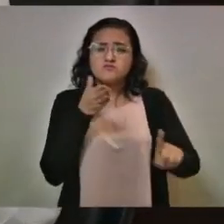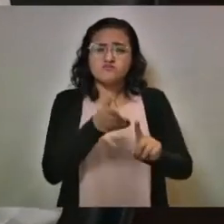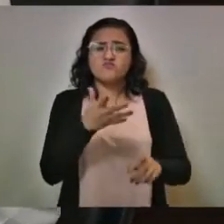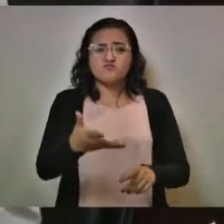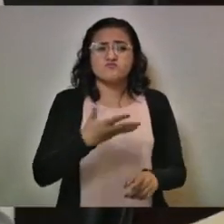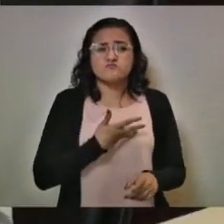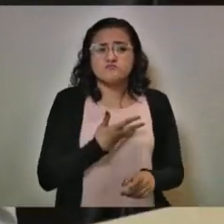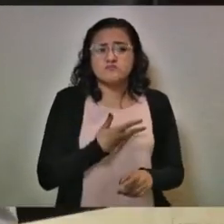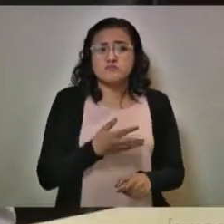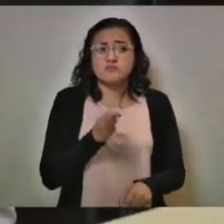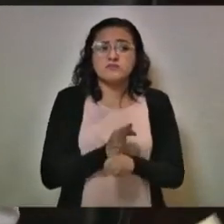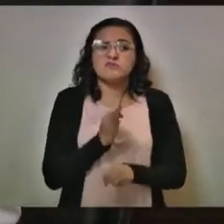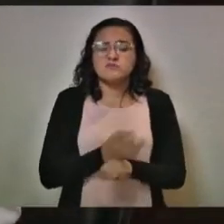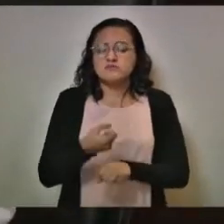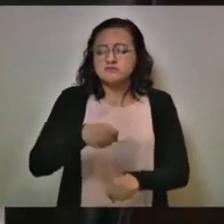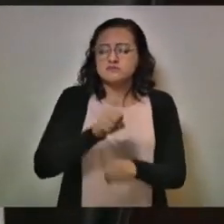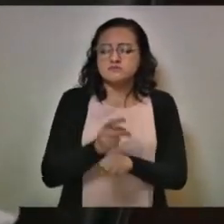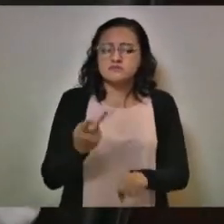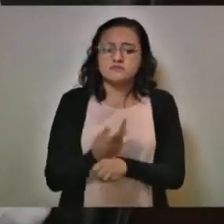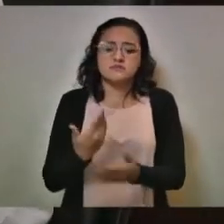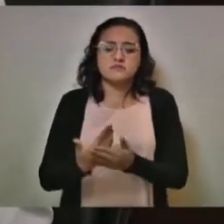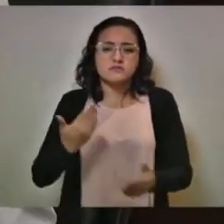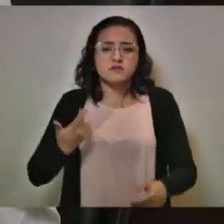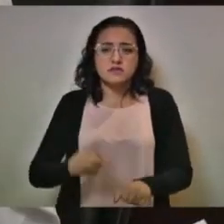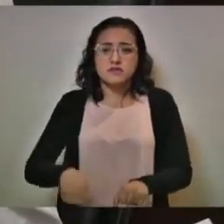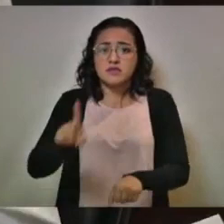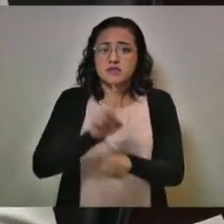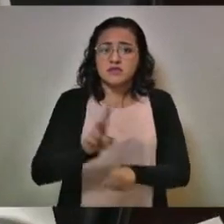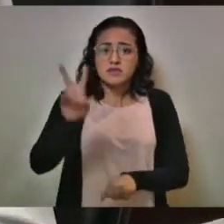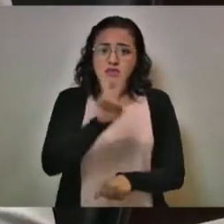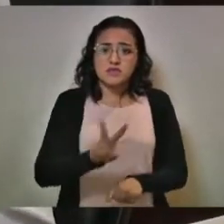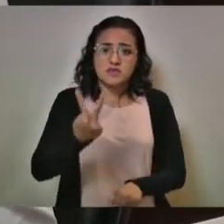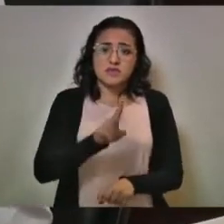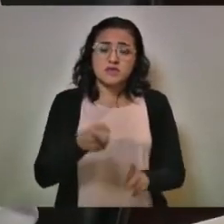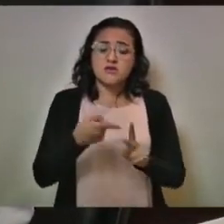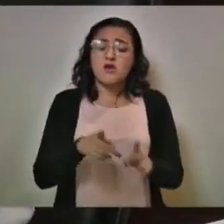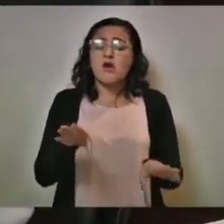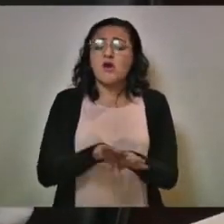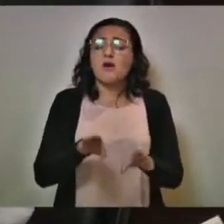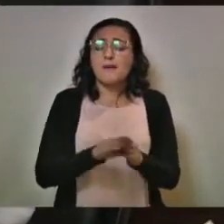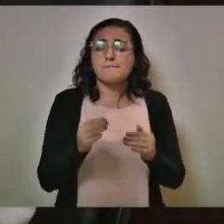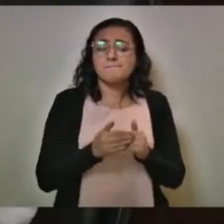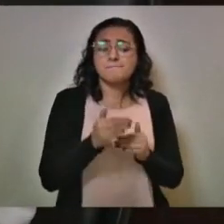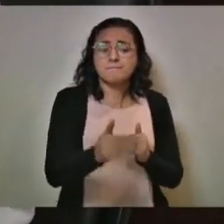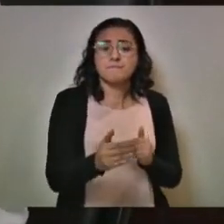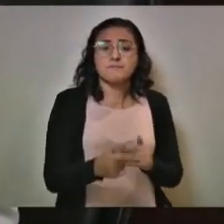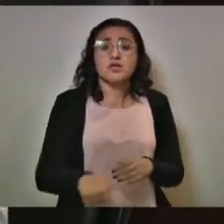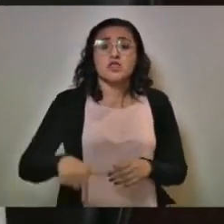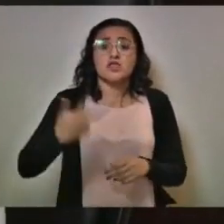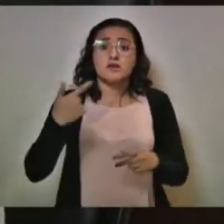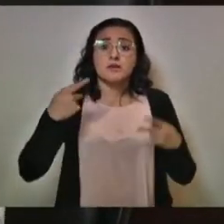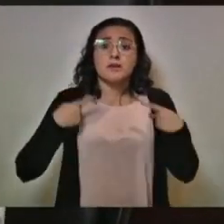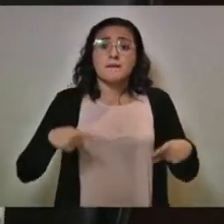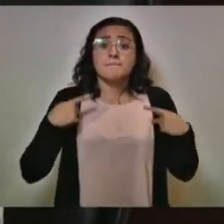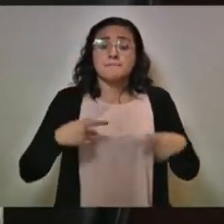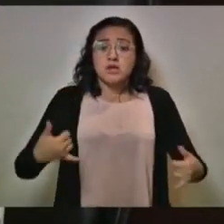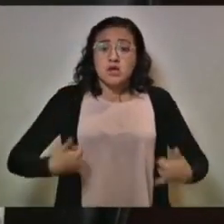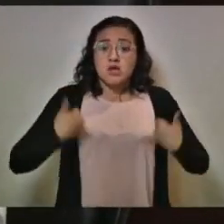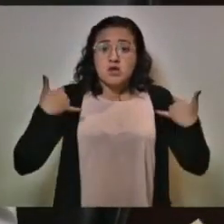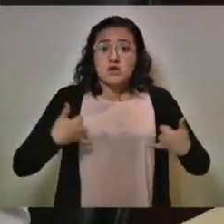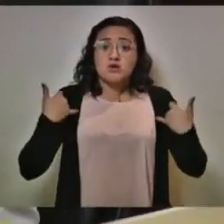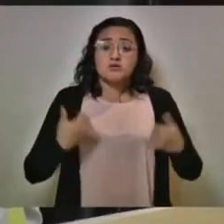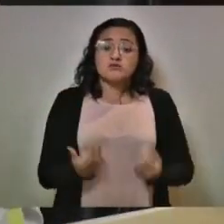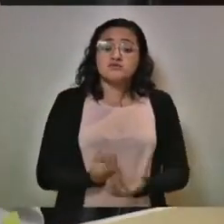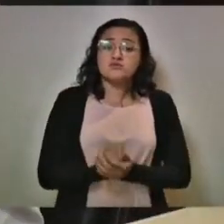teníamos planteado. La semana pasada, el día viernes, se llevó a cabo el traslado de los 12 jóvenes adolescentes